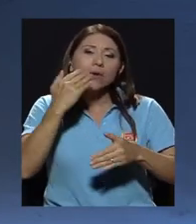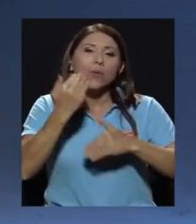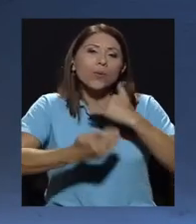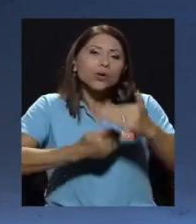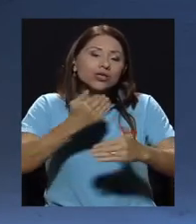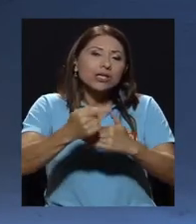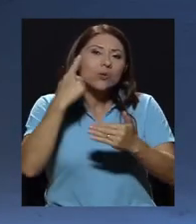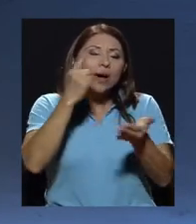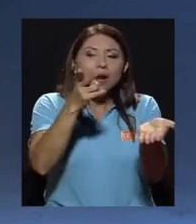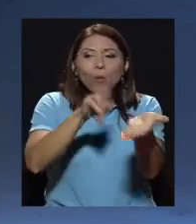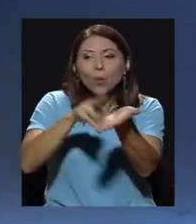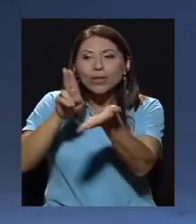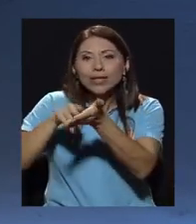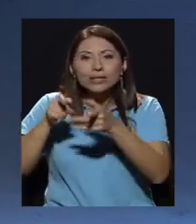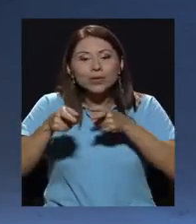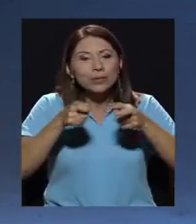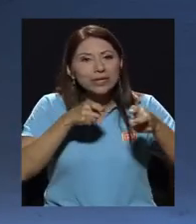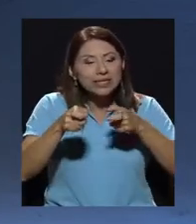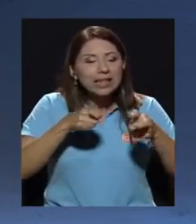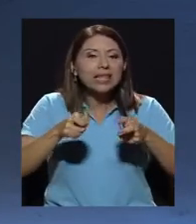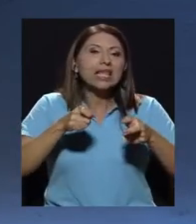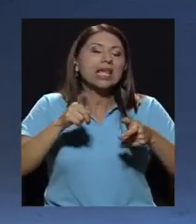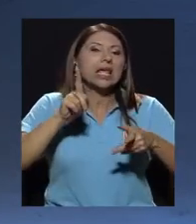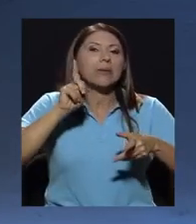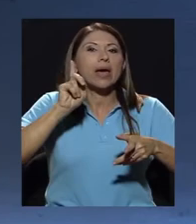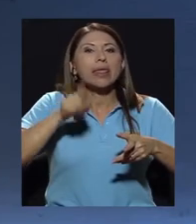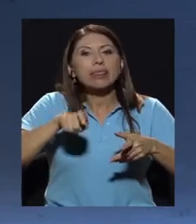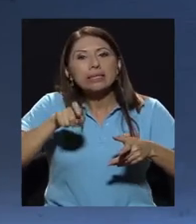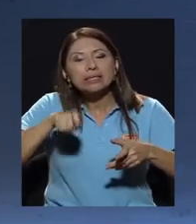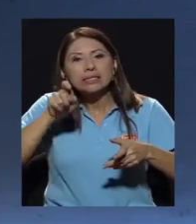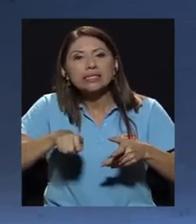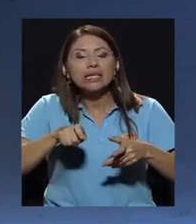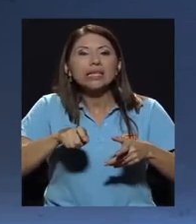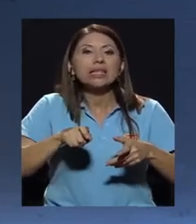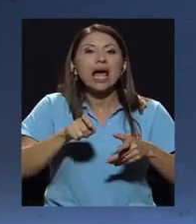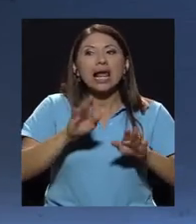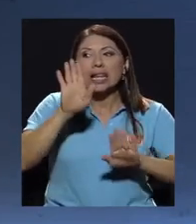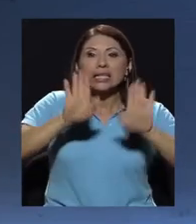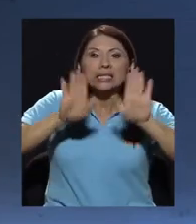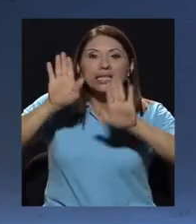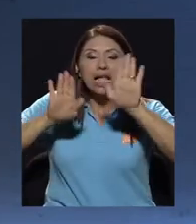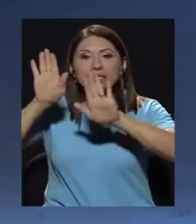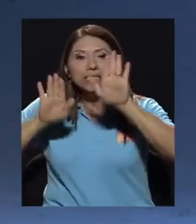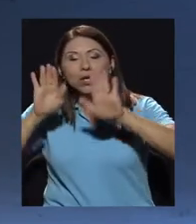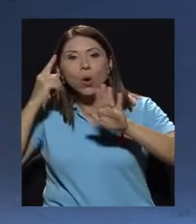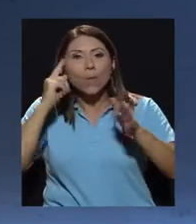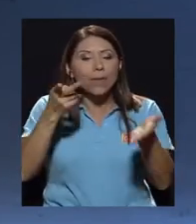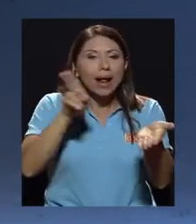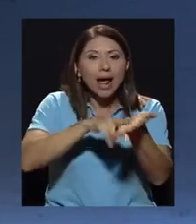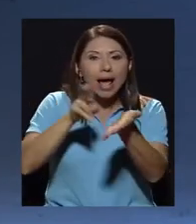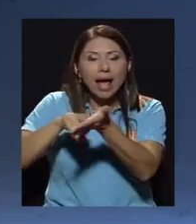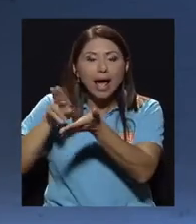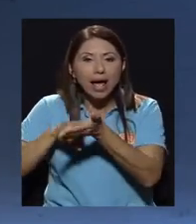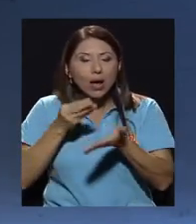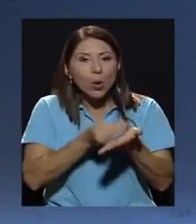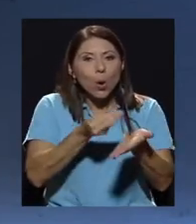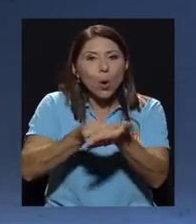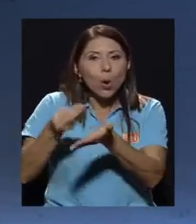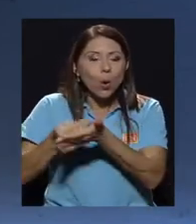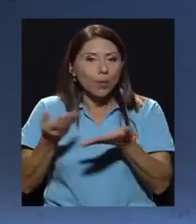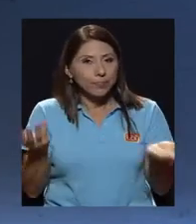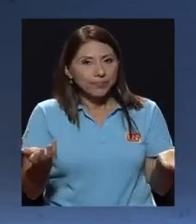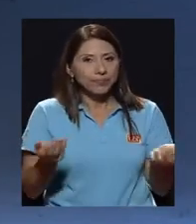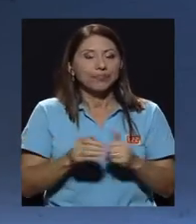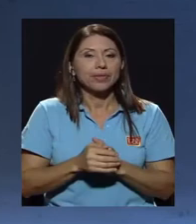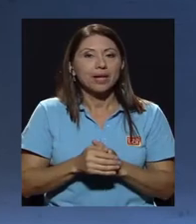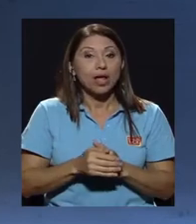contratación administrativa tiene que recurrir a la figura de licitación para todo lo que quiere adquirir y demás entonces